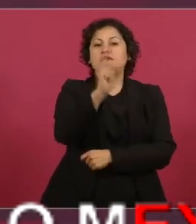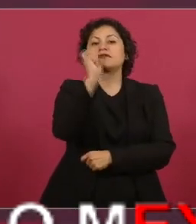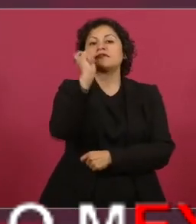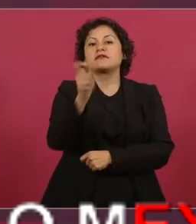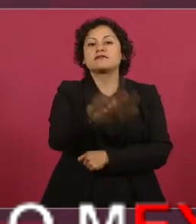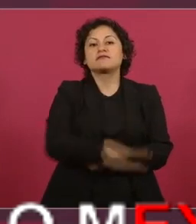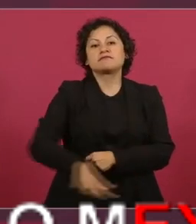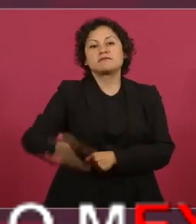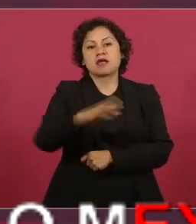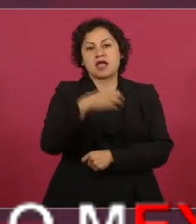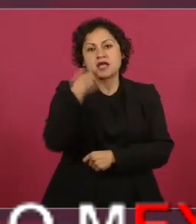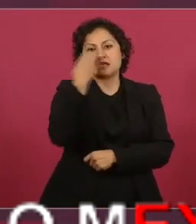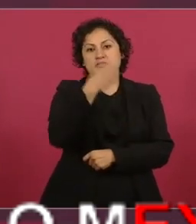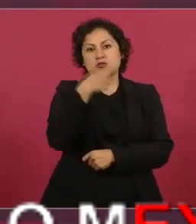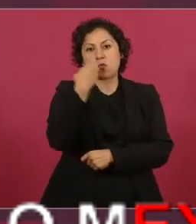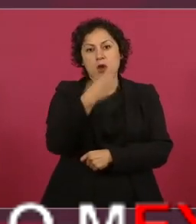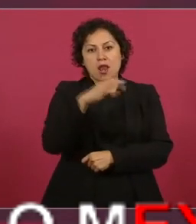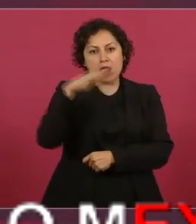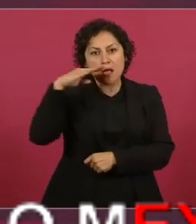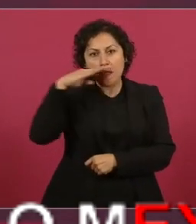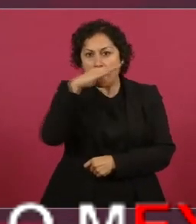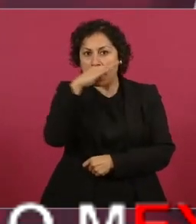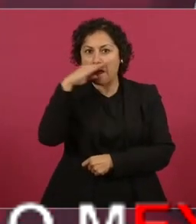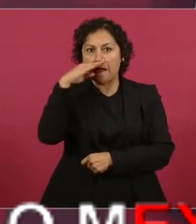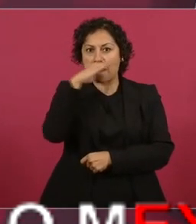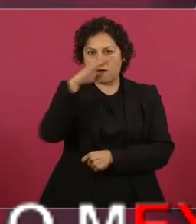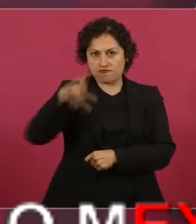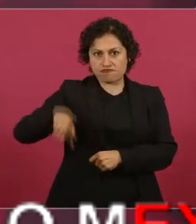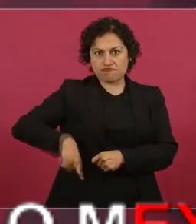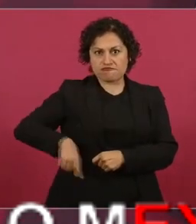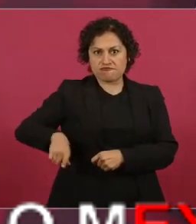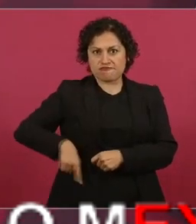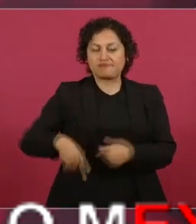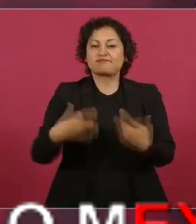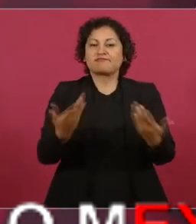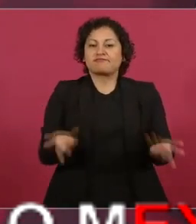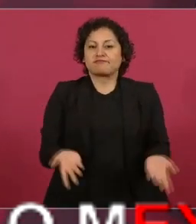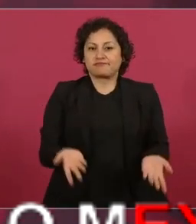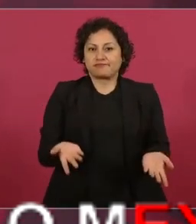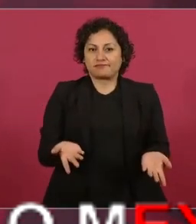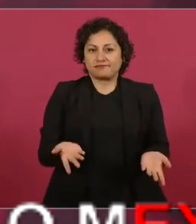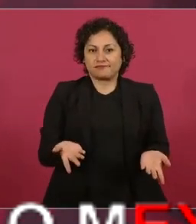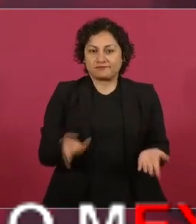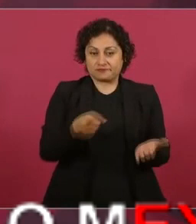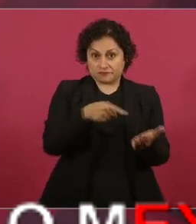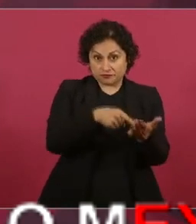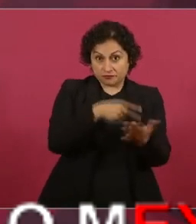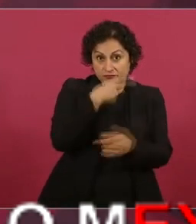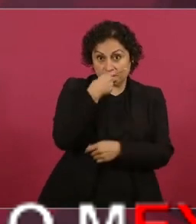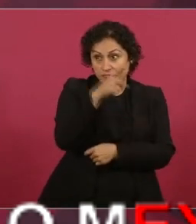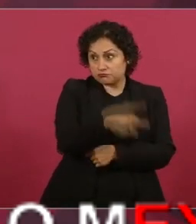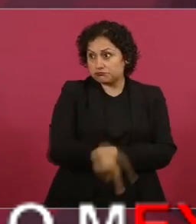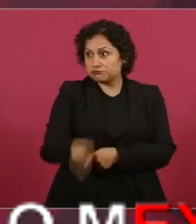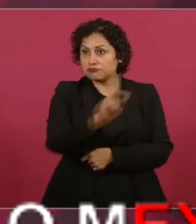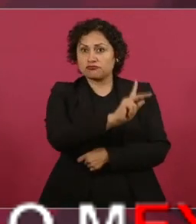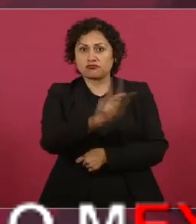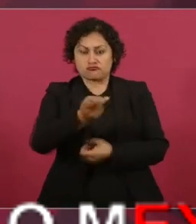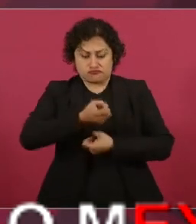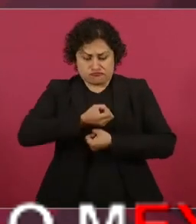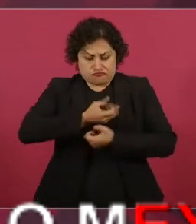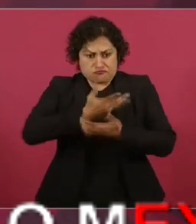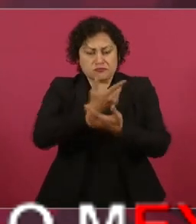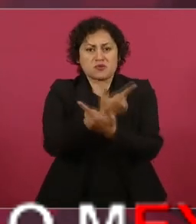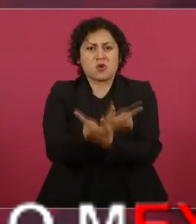que garantiza la libertad libertad de expresión de manifestación de las